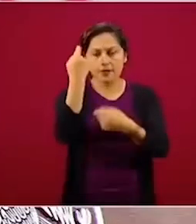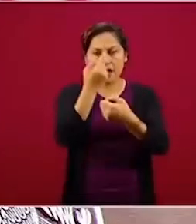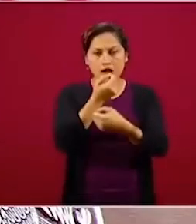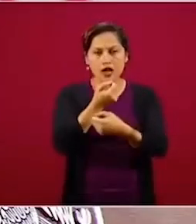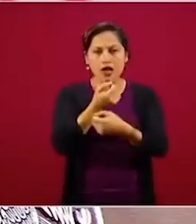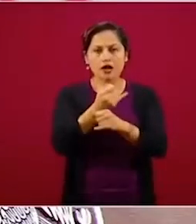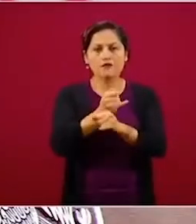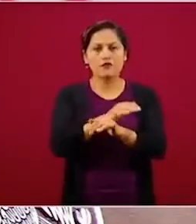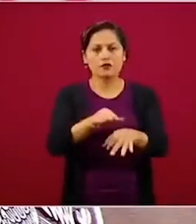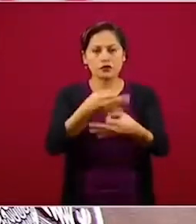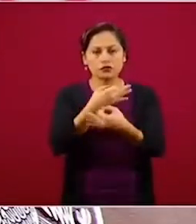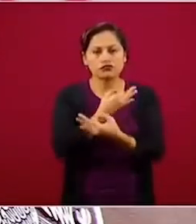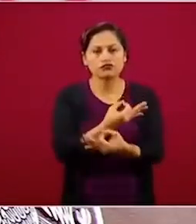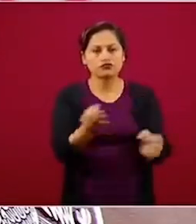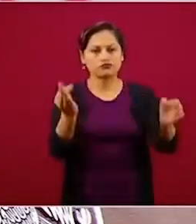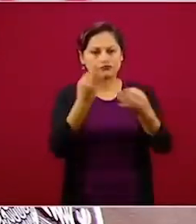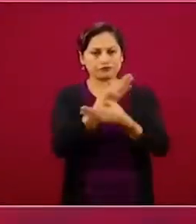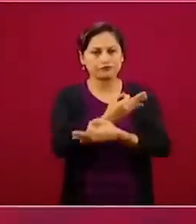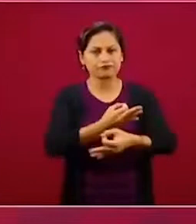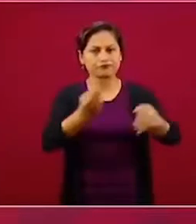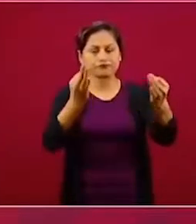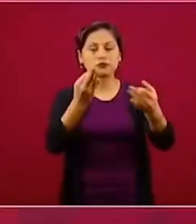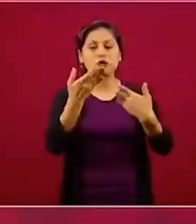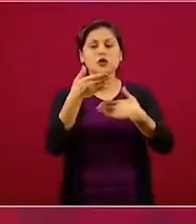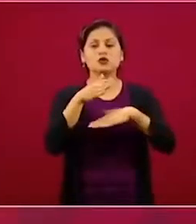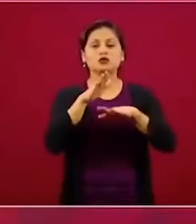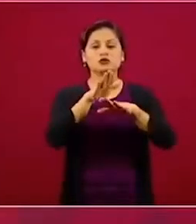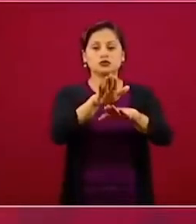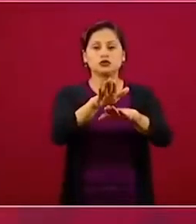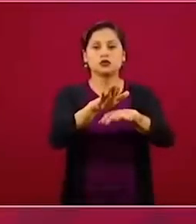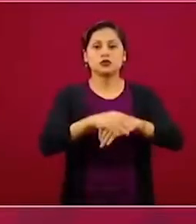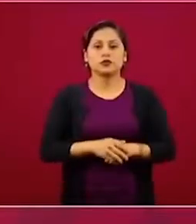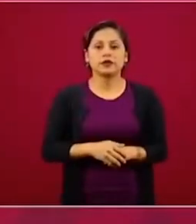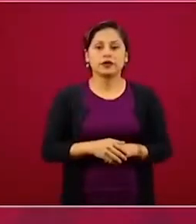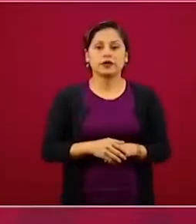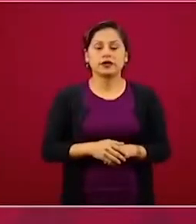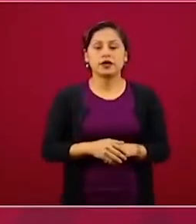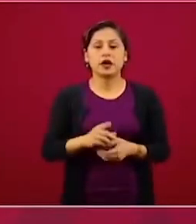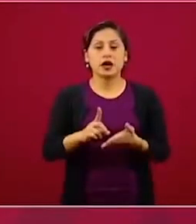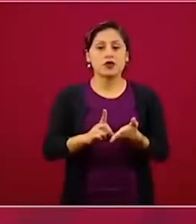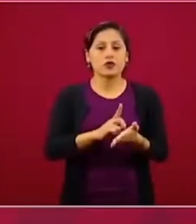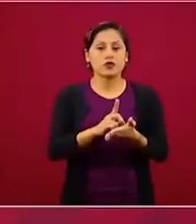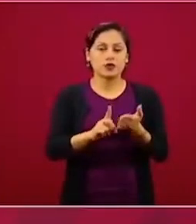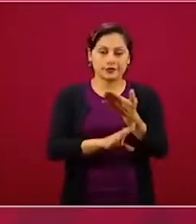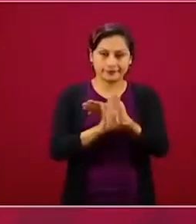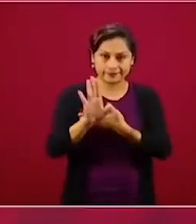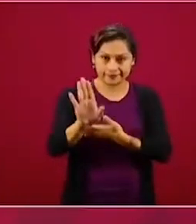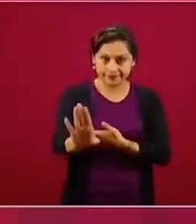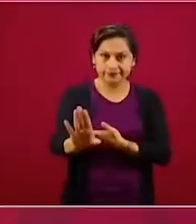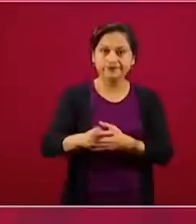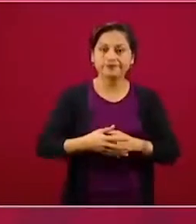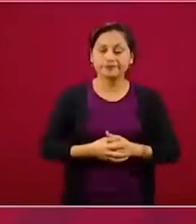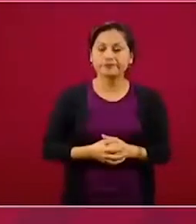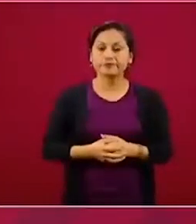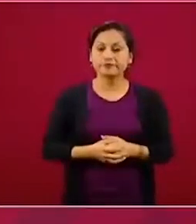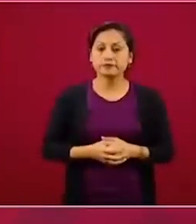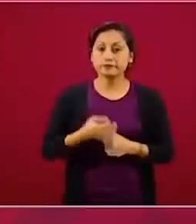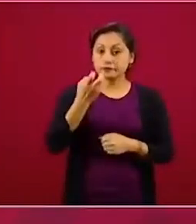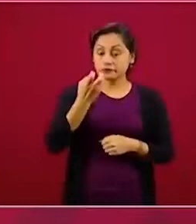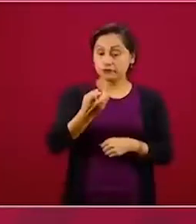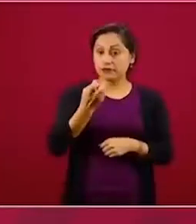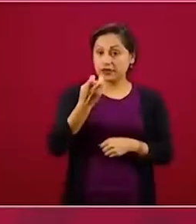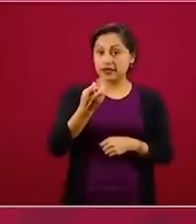orientación para evitar el consumo de drogas. Esa es una campaña